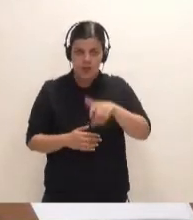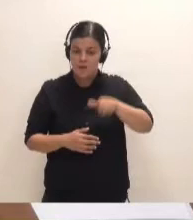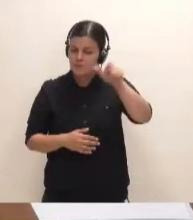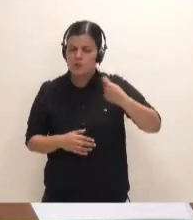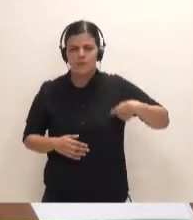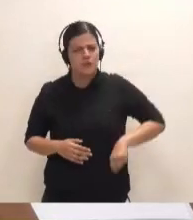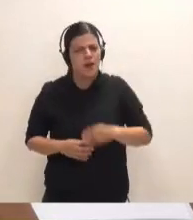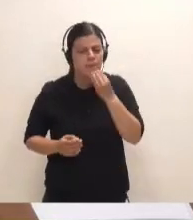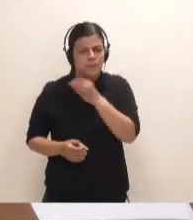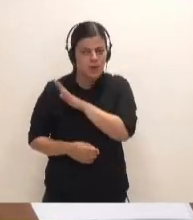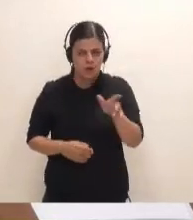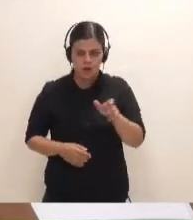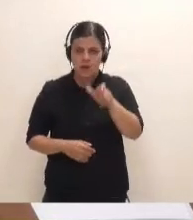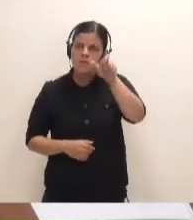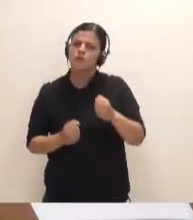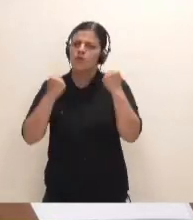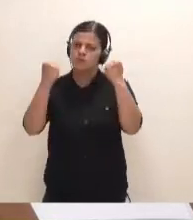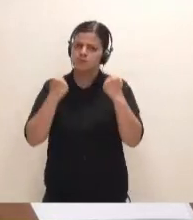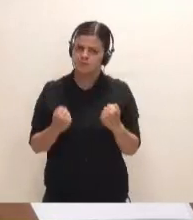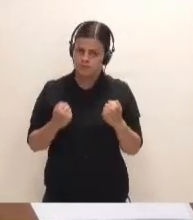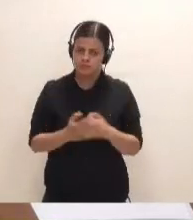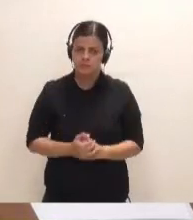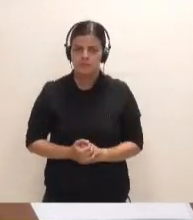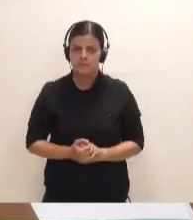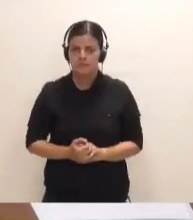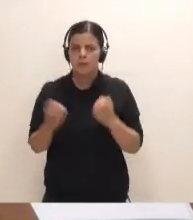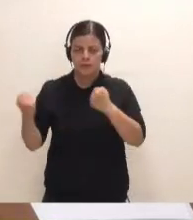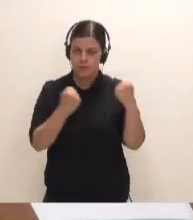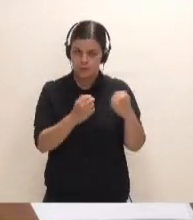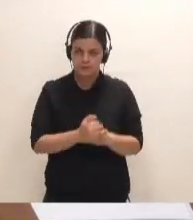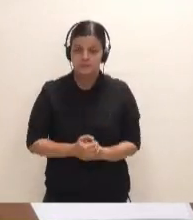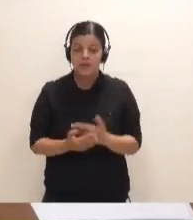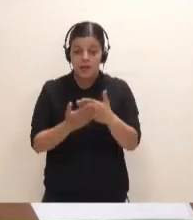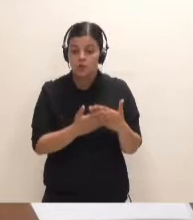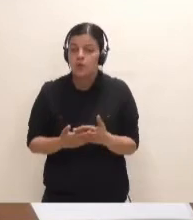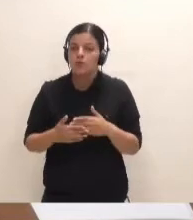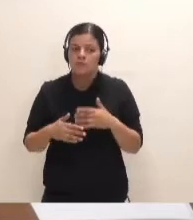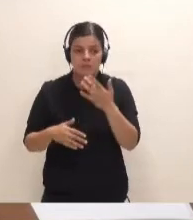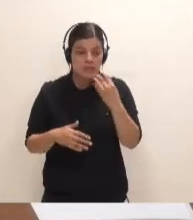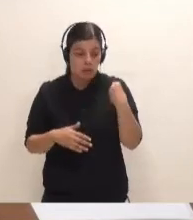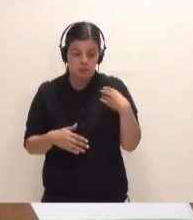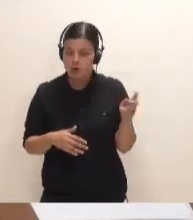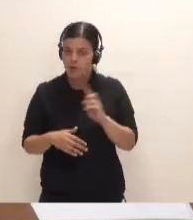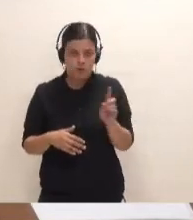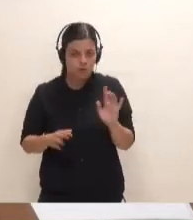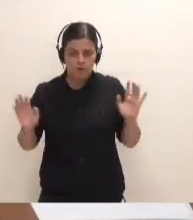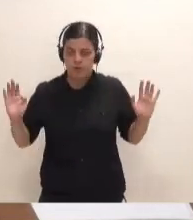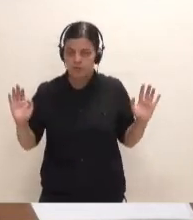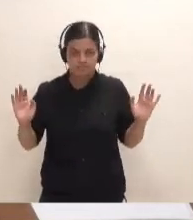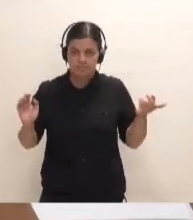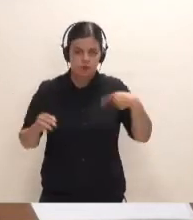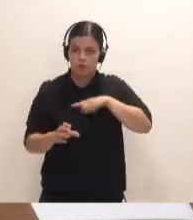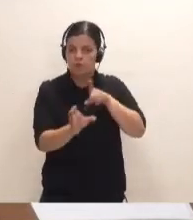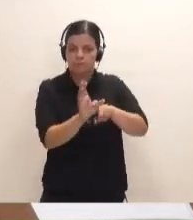profesionales, a especialistas, un estudio en el que, salvo que se nos haga consulta, no va a participar, no participar